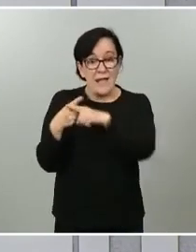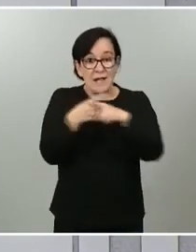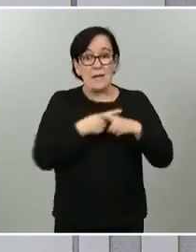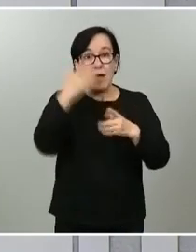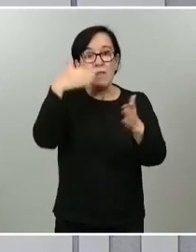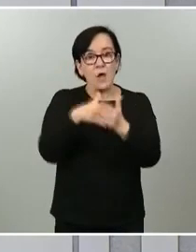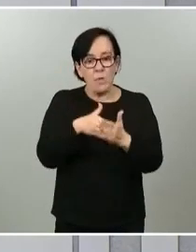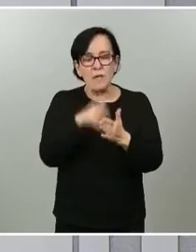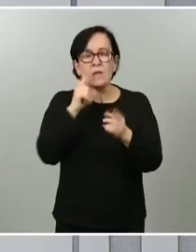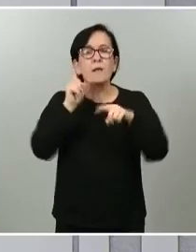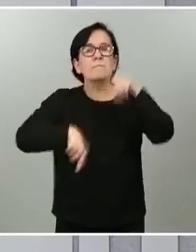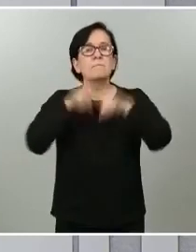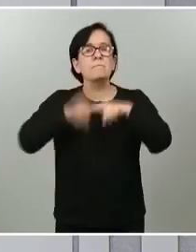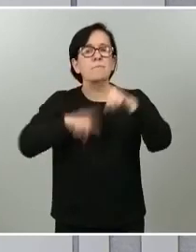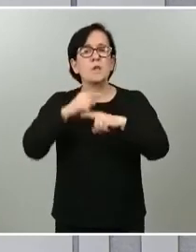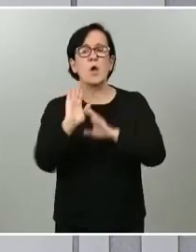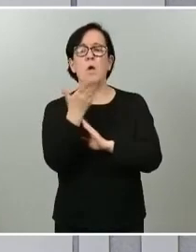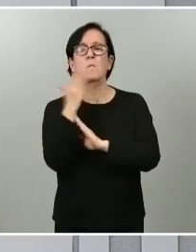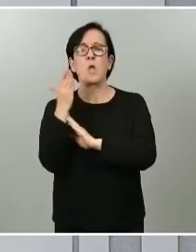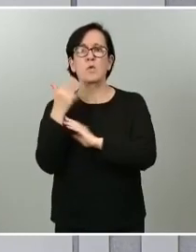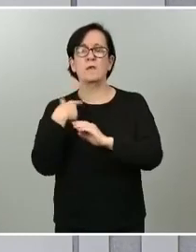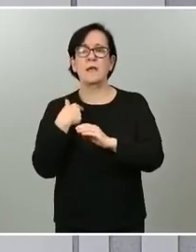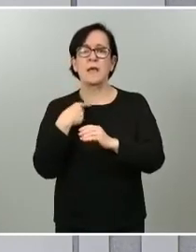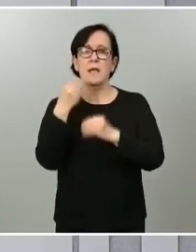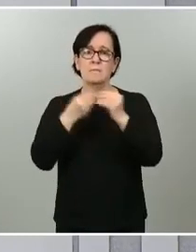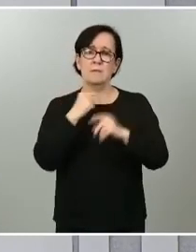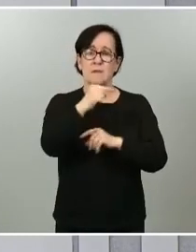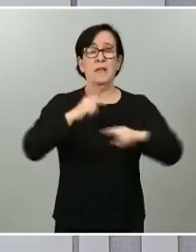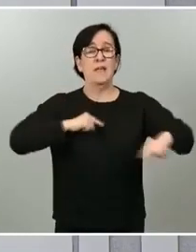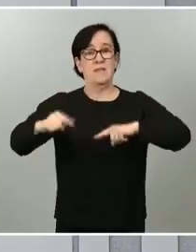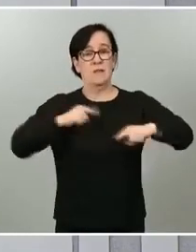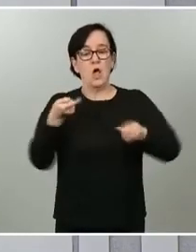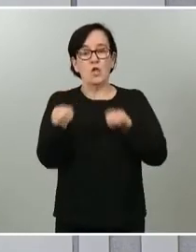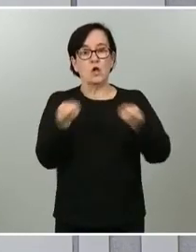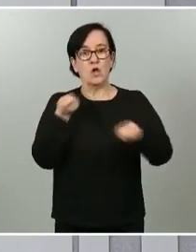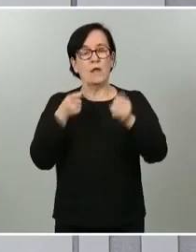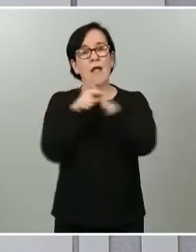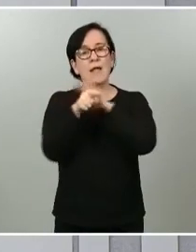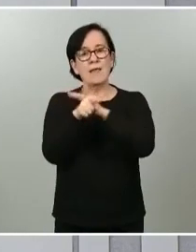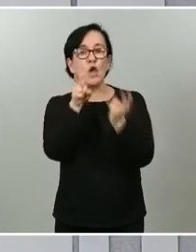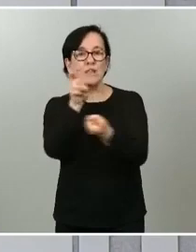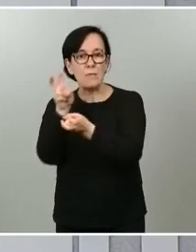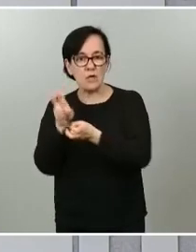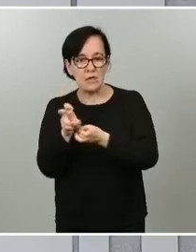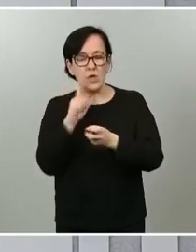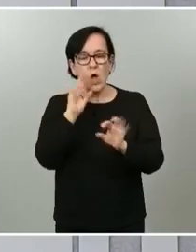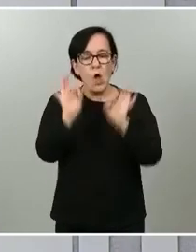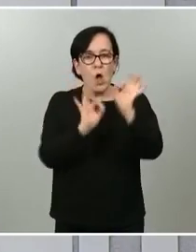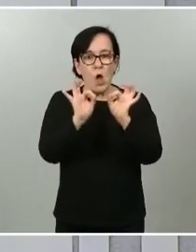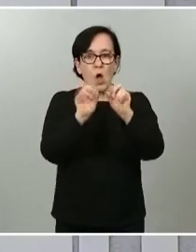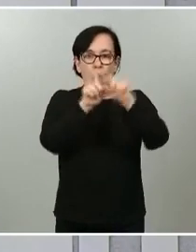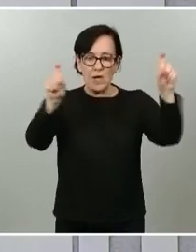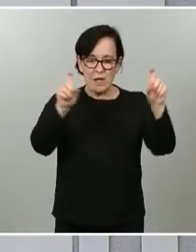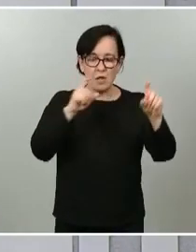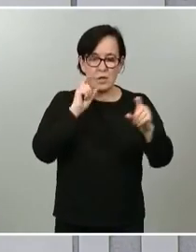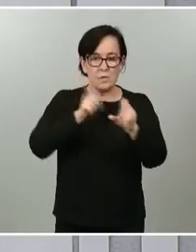decidir en función de una propuesta que hemos encargado a la Dirección y Coordinación de la Gestión Tributaria, un órgano que está formado por